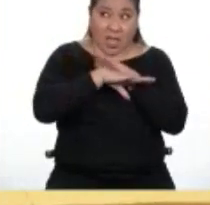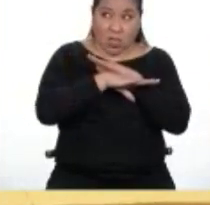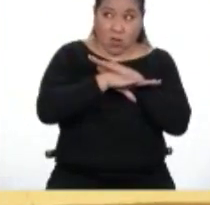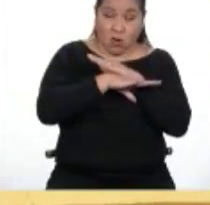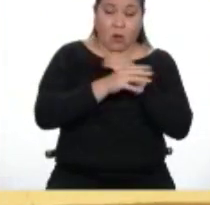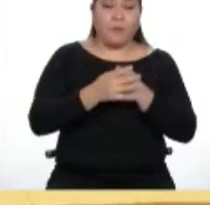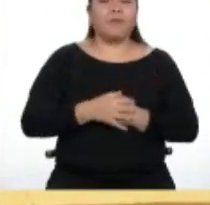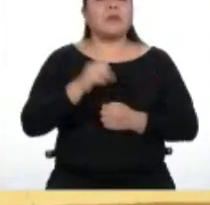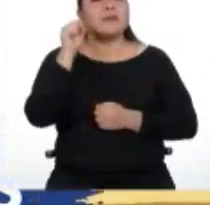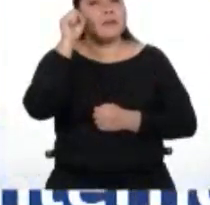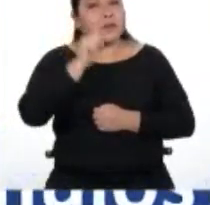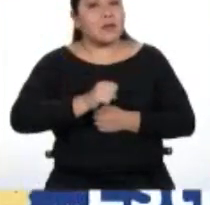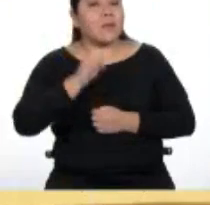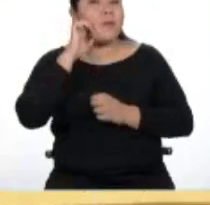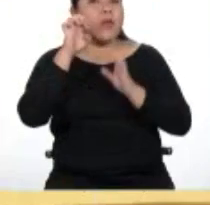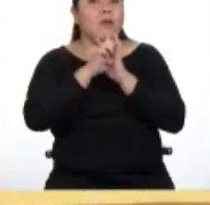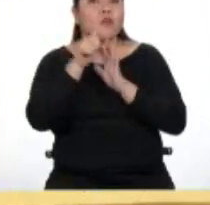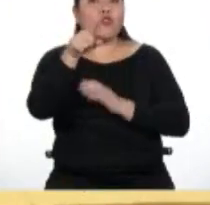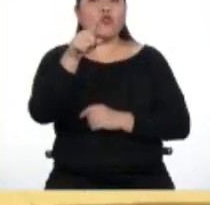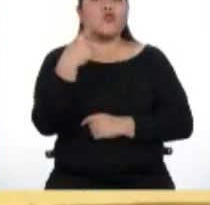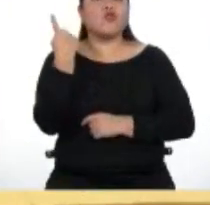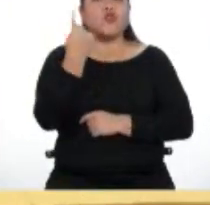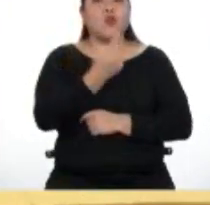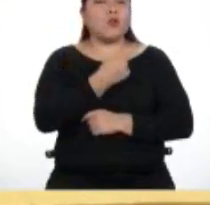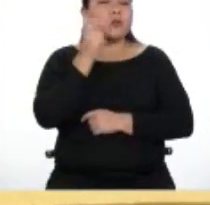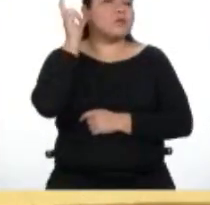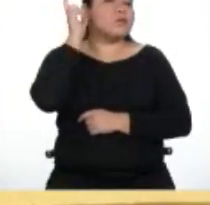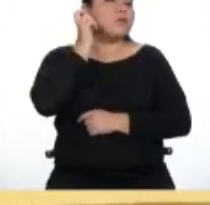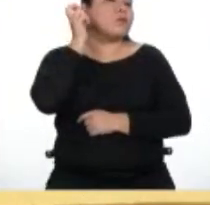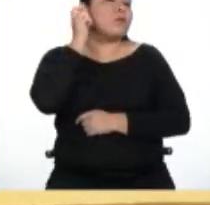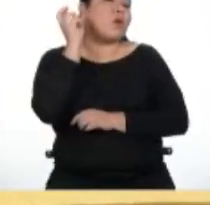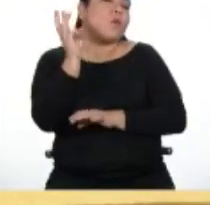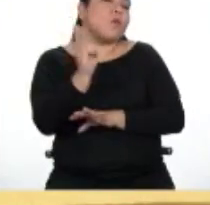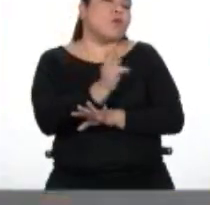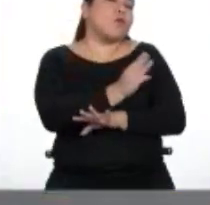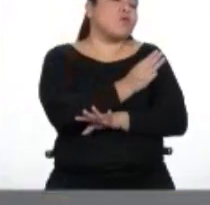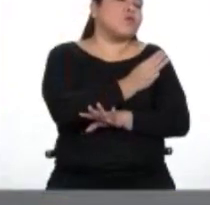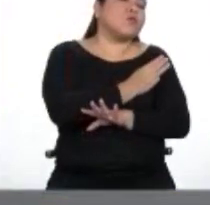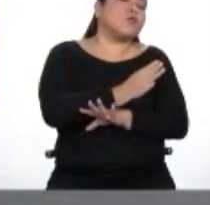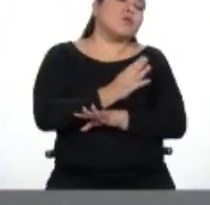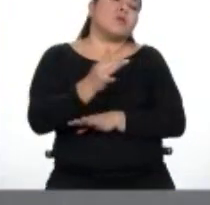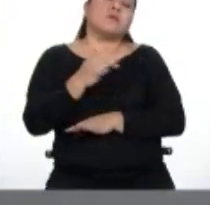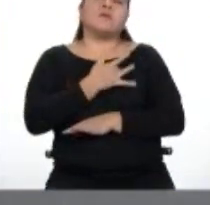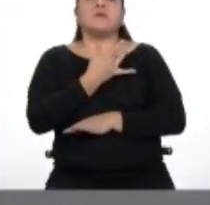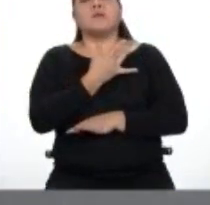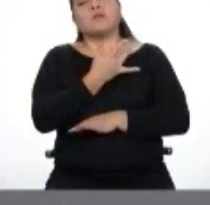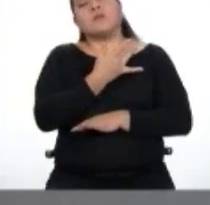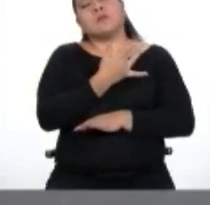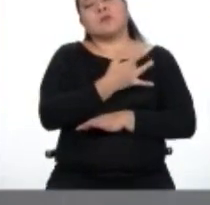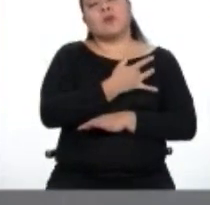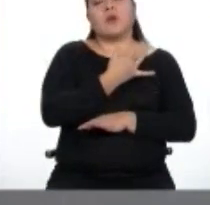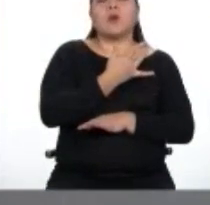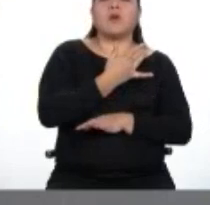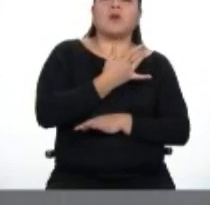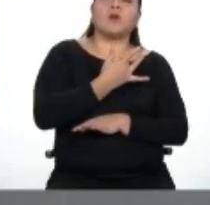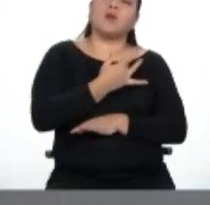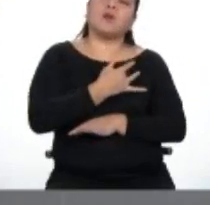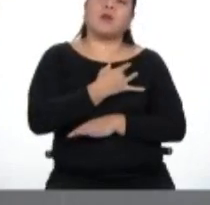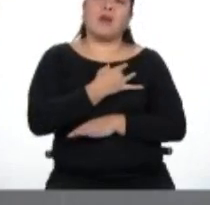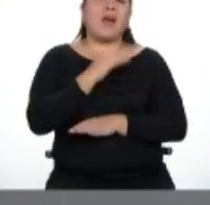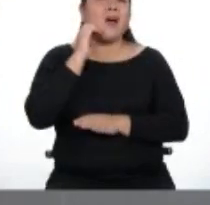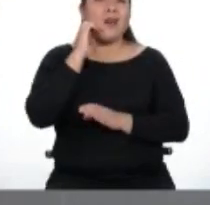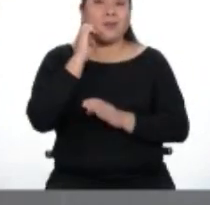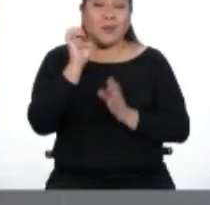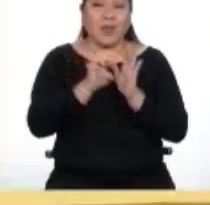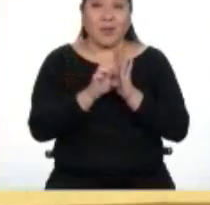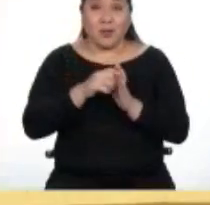ejemplo, cuando estás solo, escuchando una música que te sensibiliza. ¡Oh! Como la que estaba escuchando al inicio